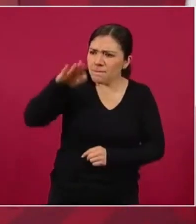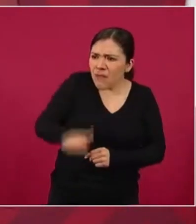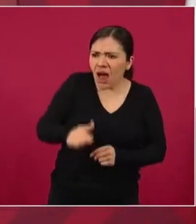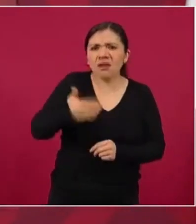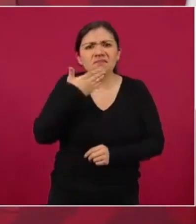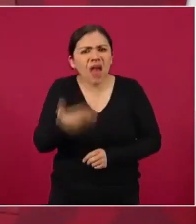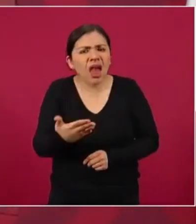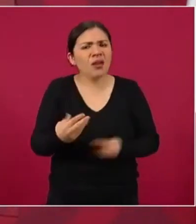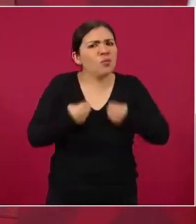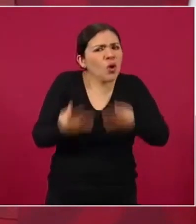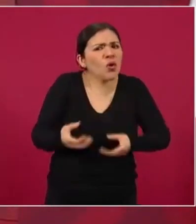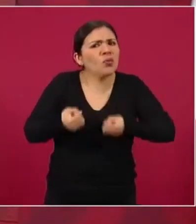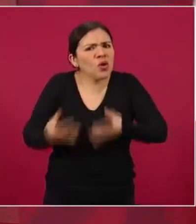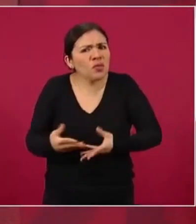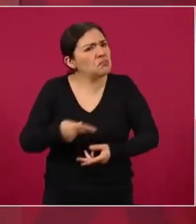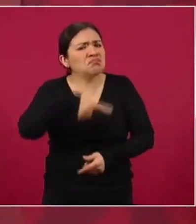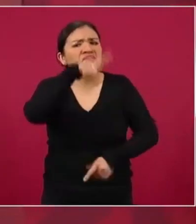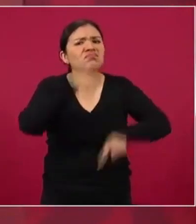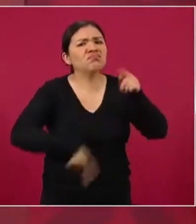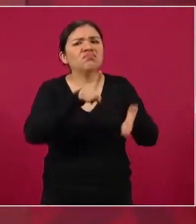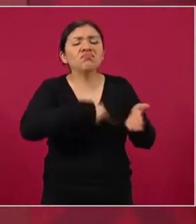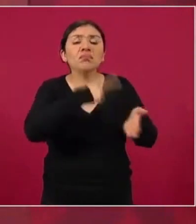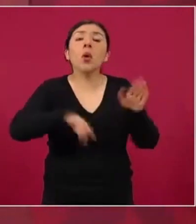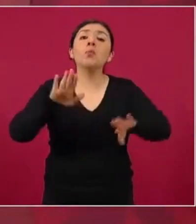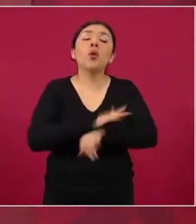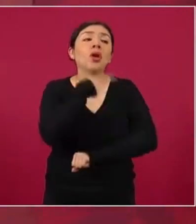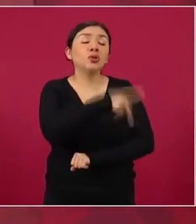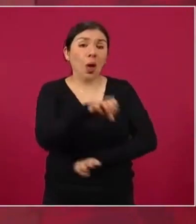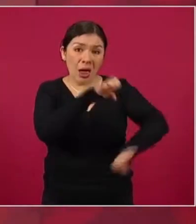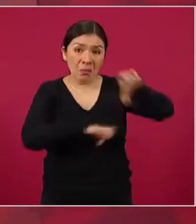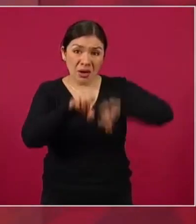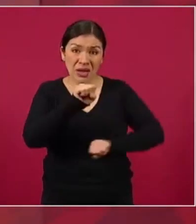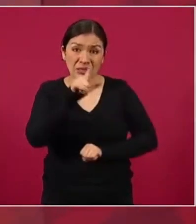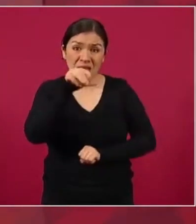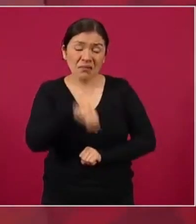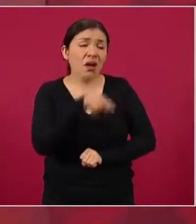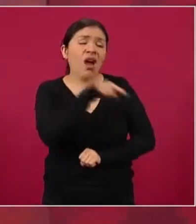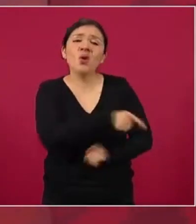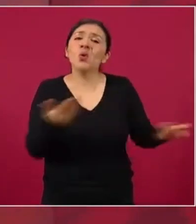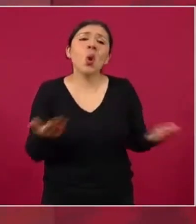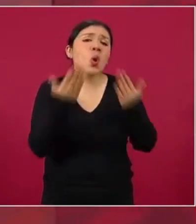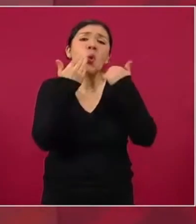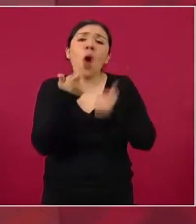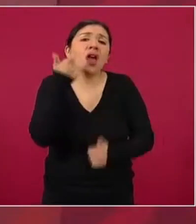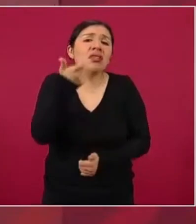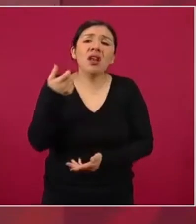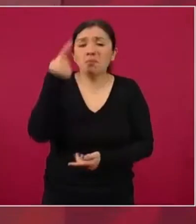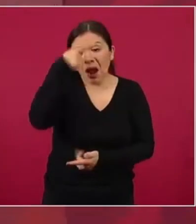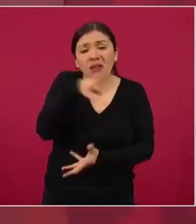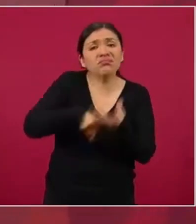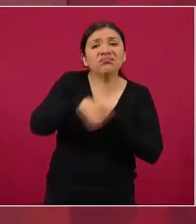porque la empresa de Slim no contaba con solvencia económica.